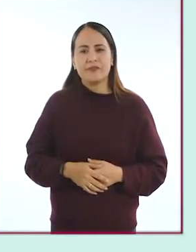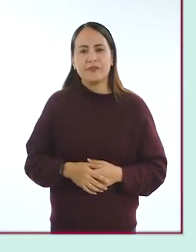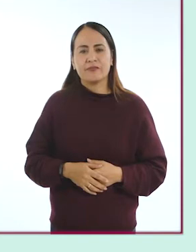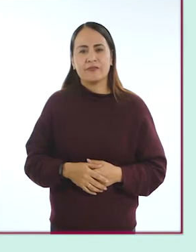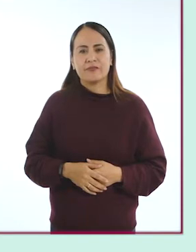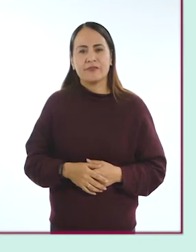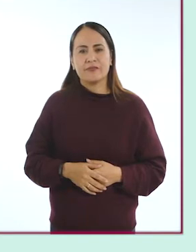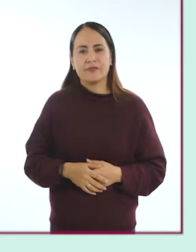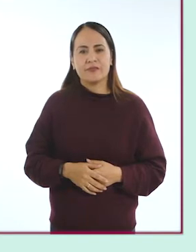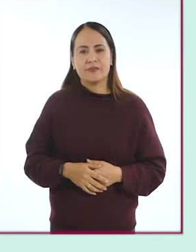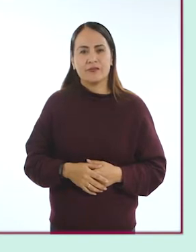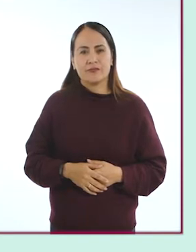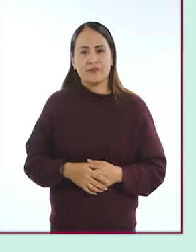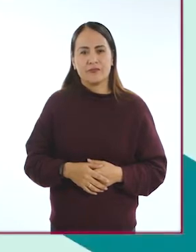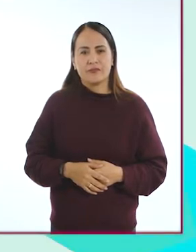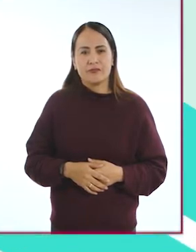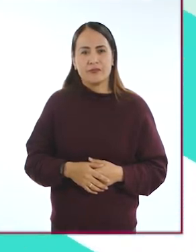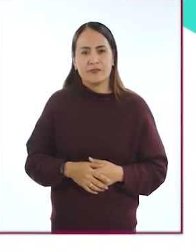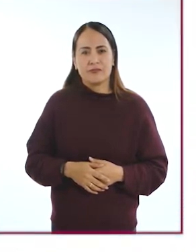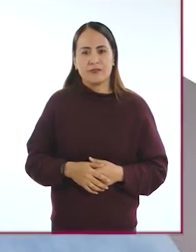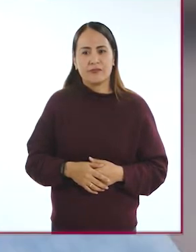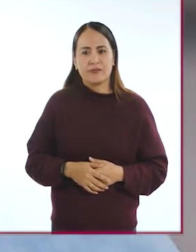Tecnología asistiva en el juego